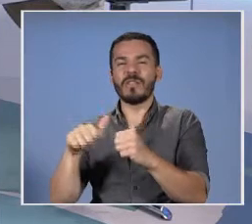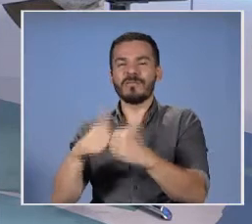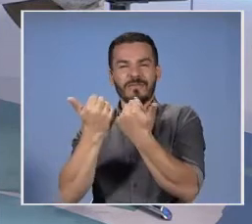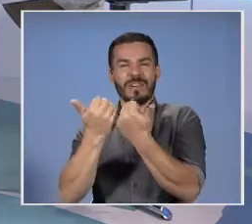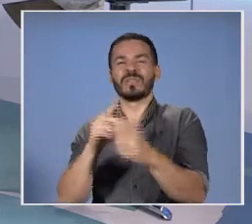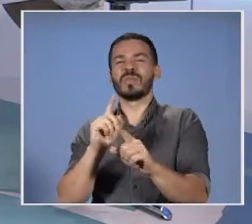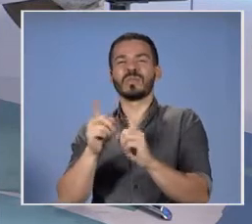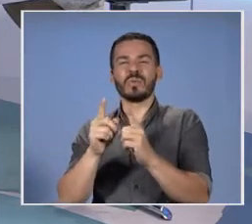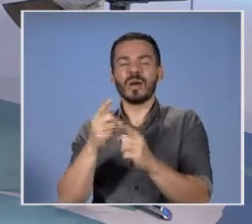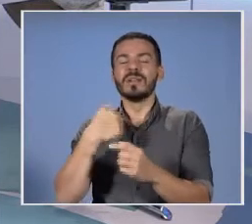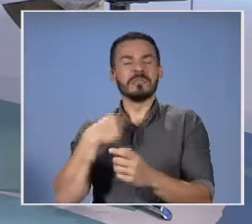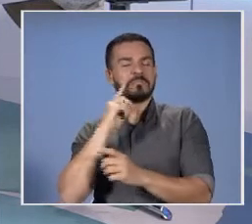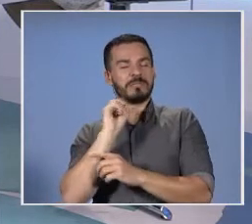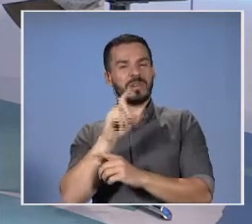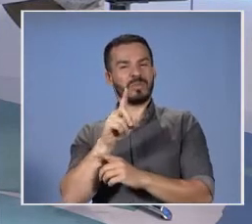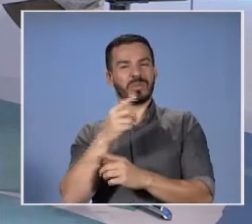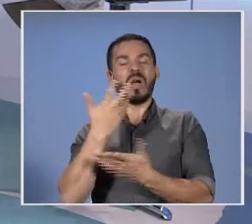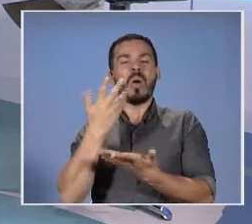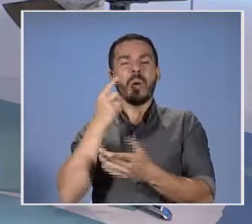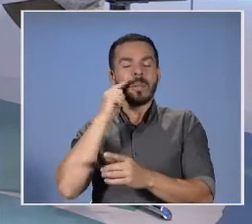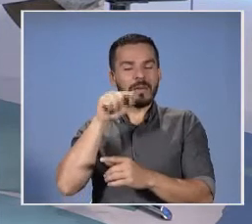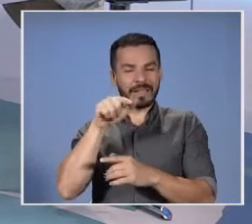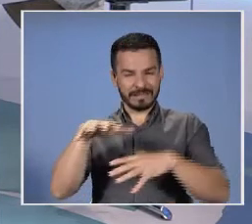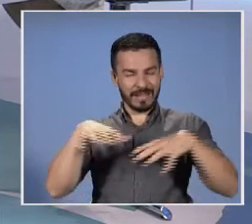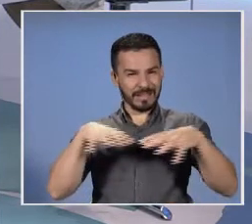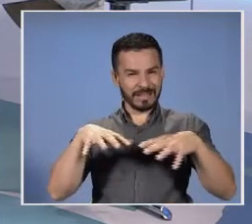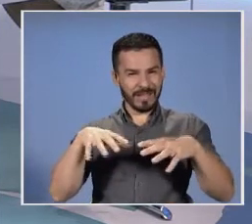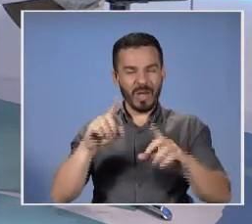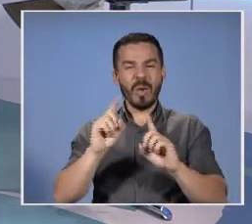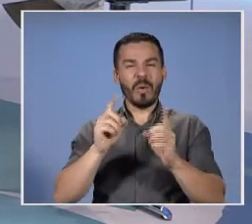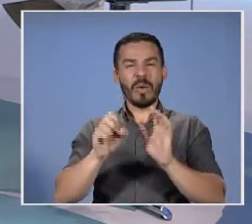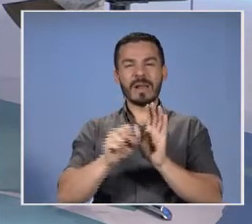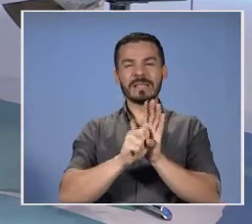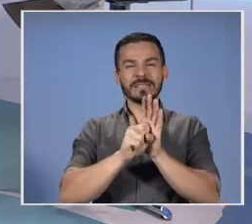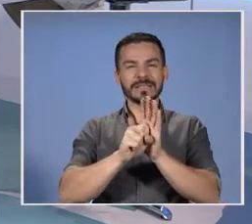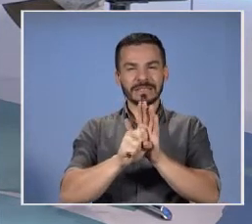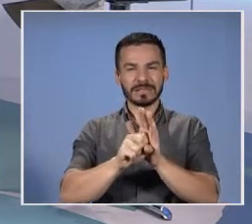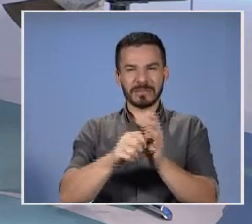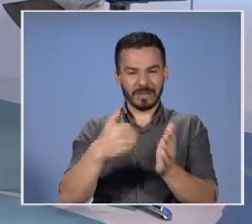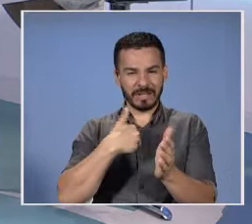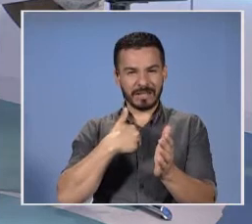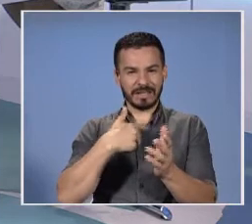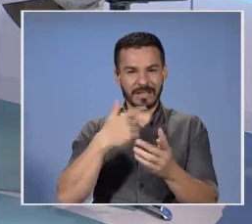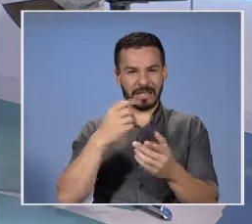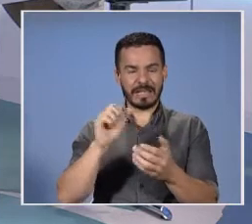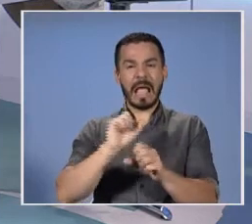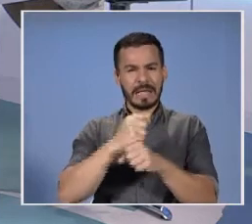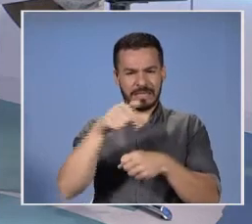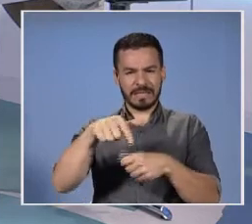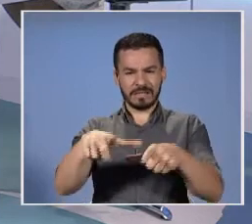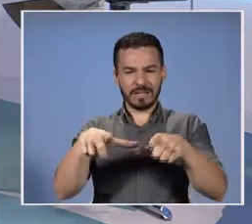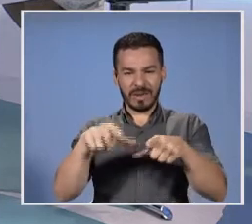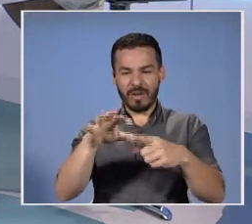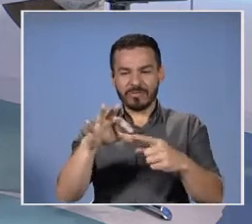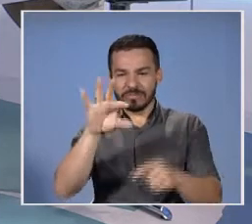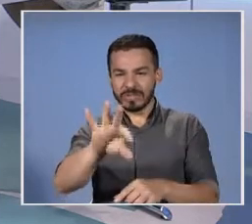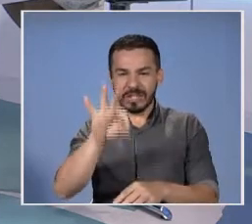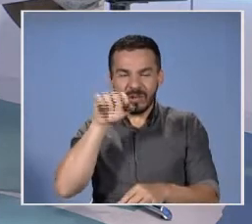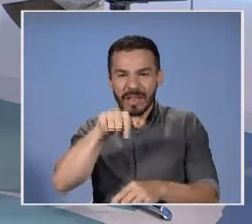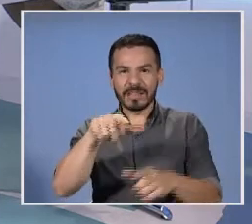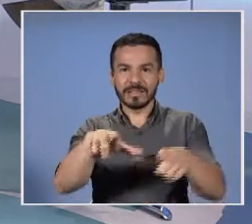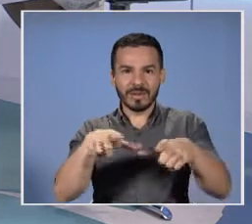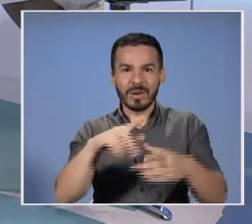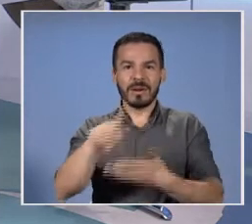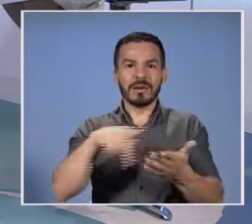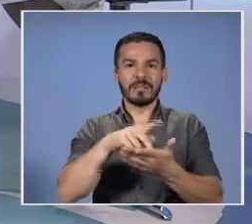saber cómo ven ustedes esta celebración, cuál es el simbolismo que tiene realizar este acto en la Plaza de la Democracia y no